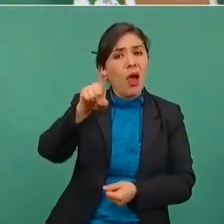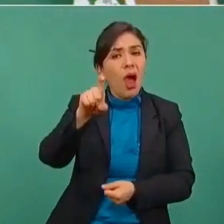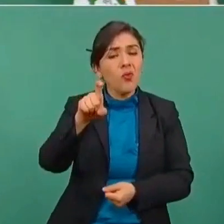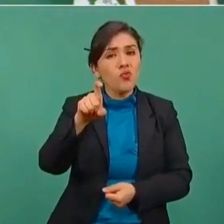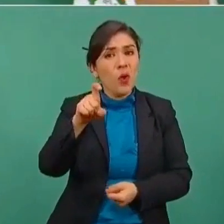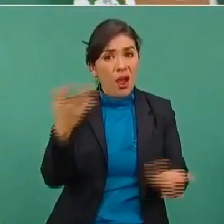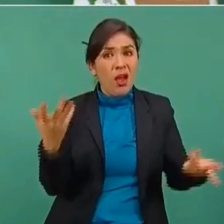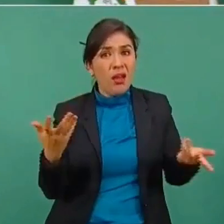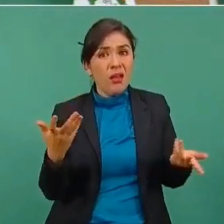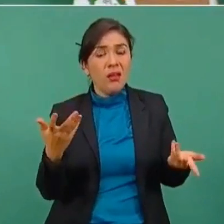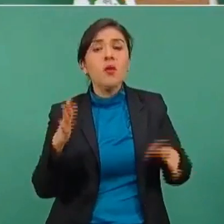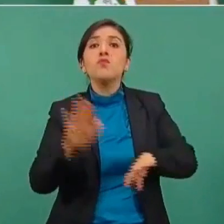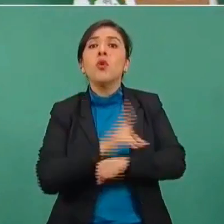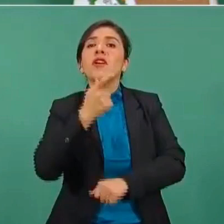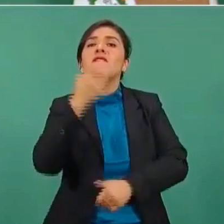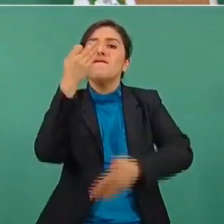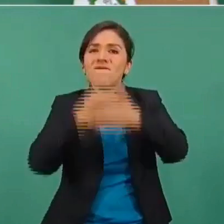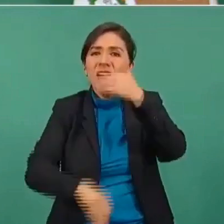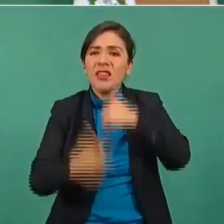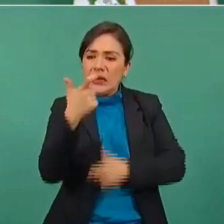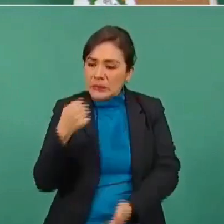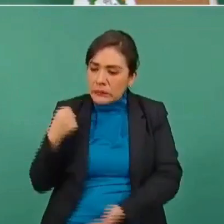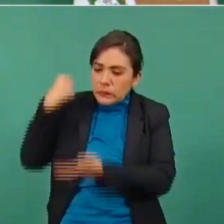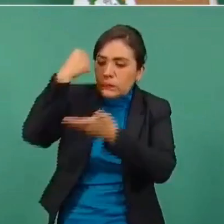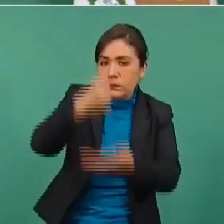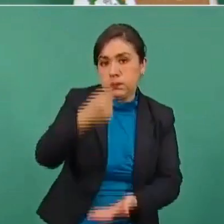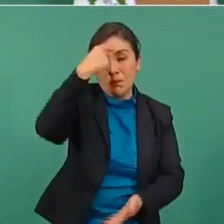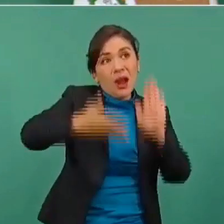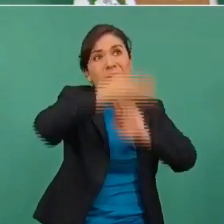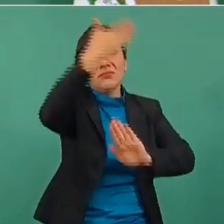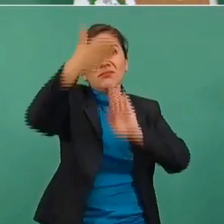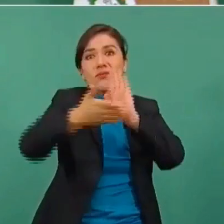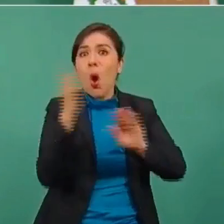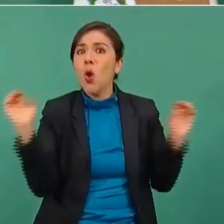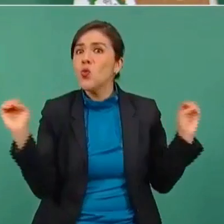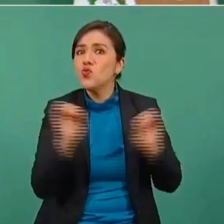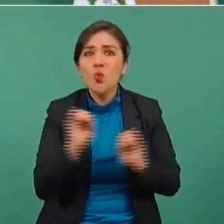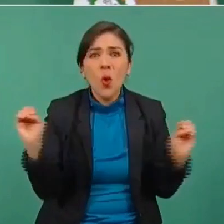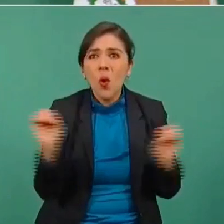porque como no se invierte en infraestructura hidráulica